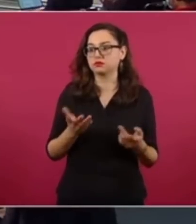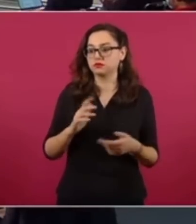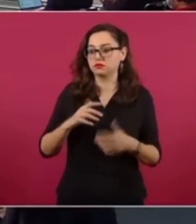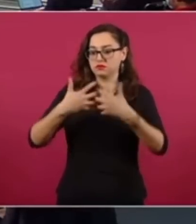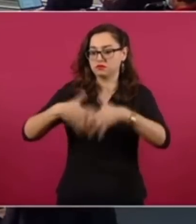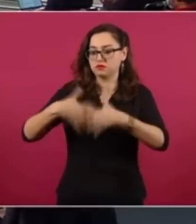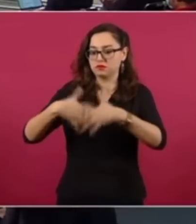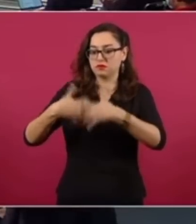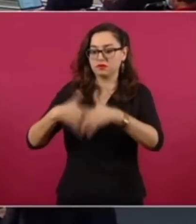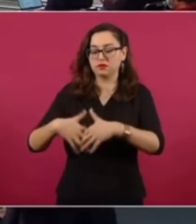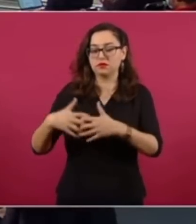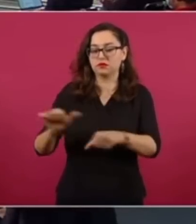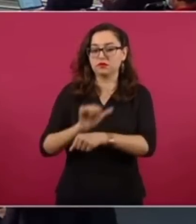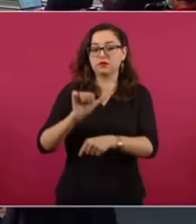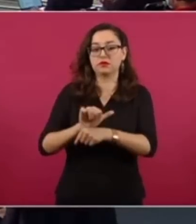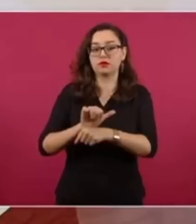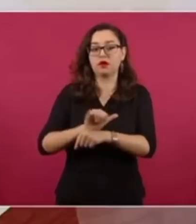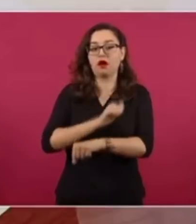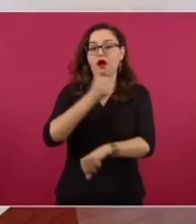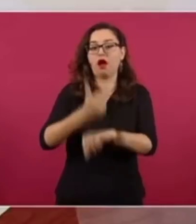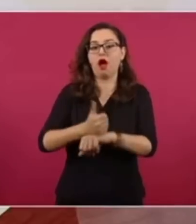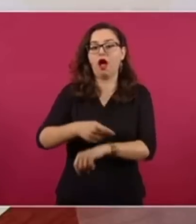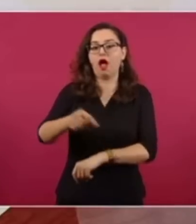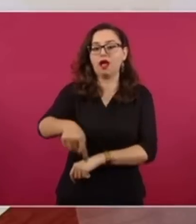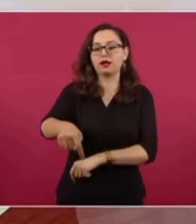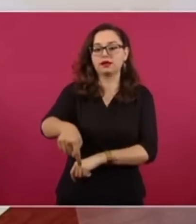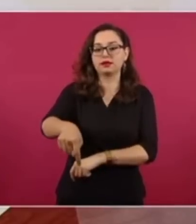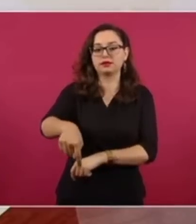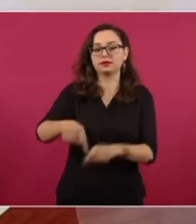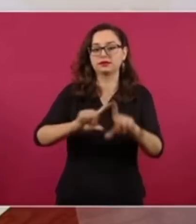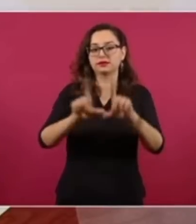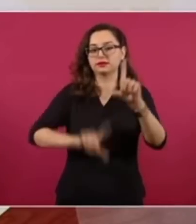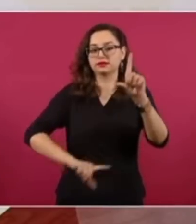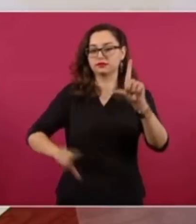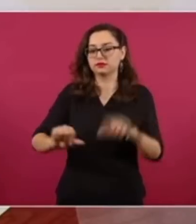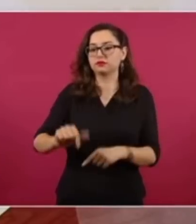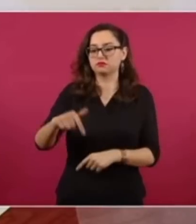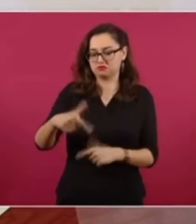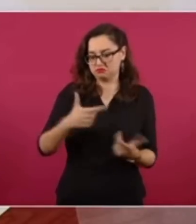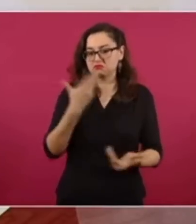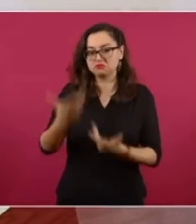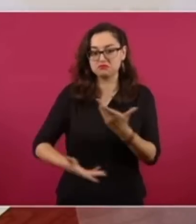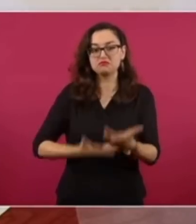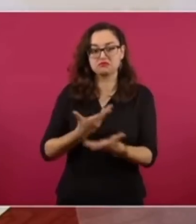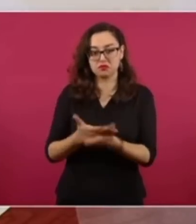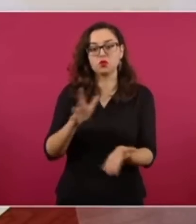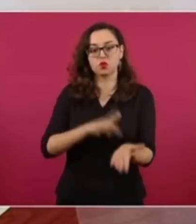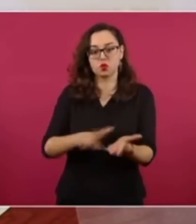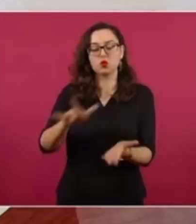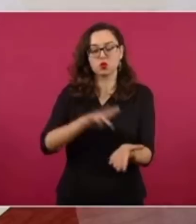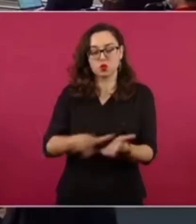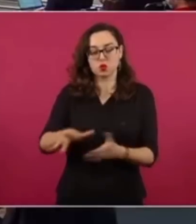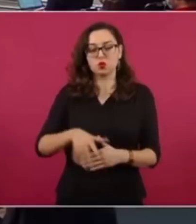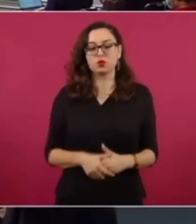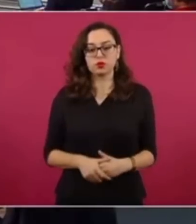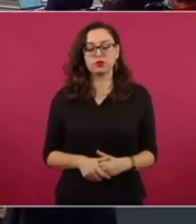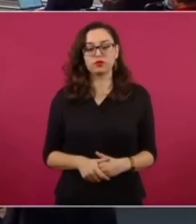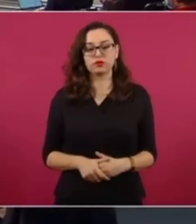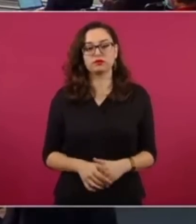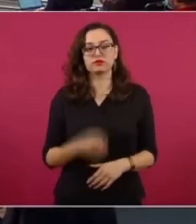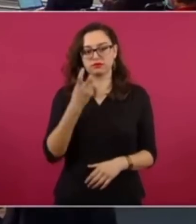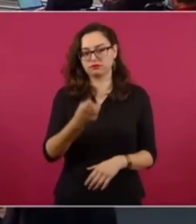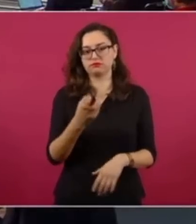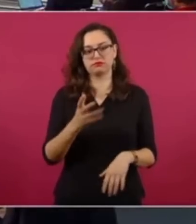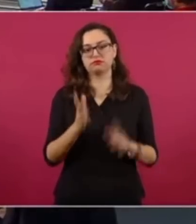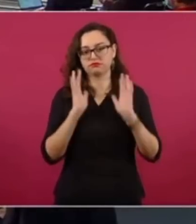fabricando automóviles, autopartes en México. Eso sí lo tenemos